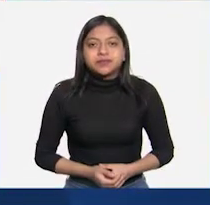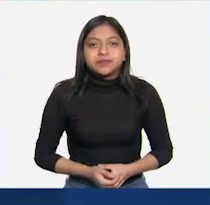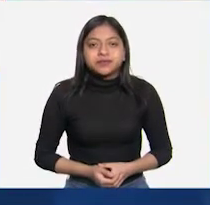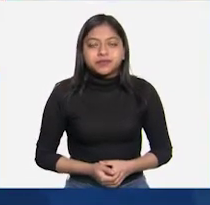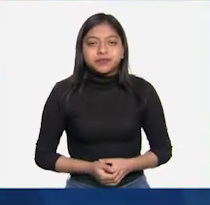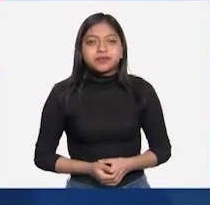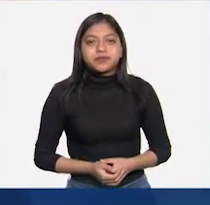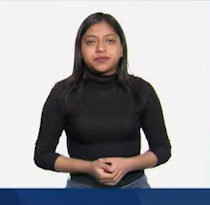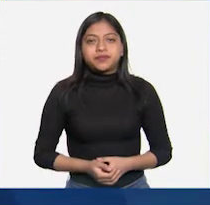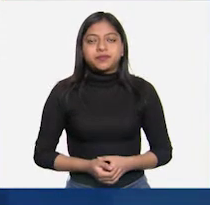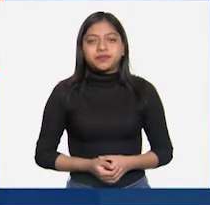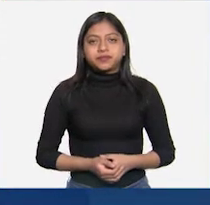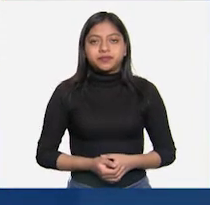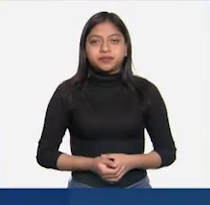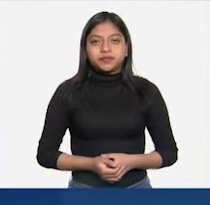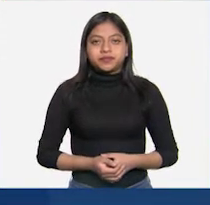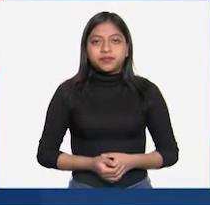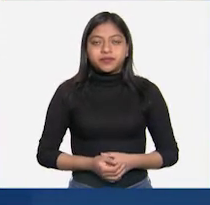Segunda ley de Newton.